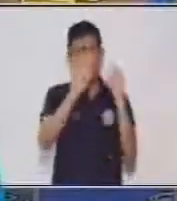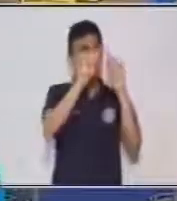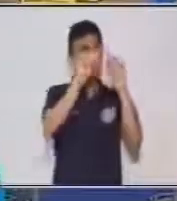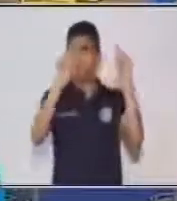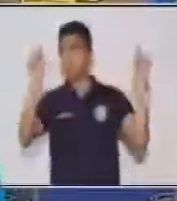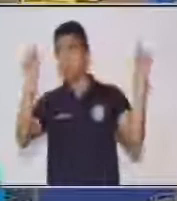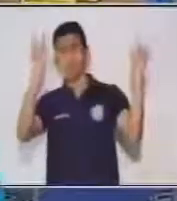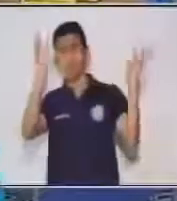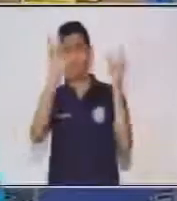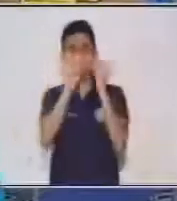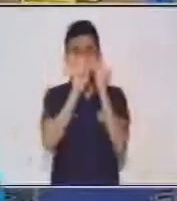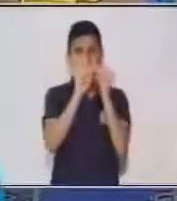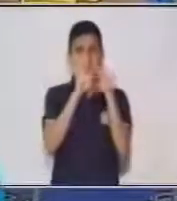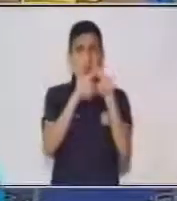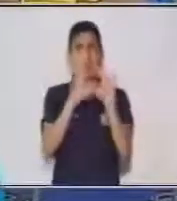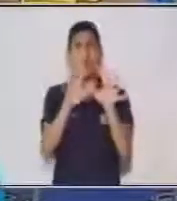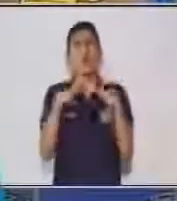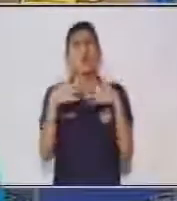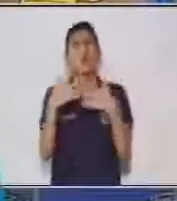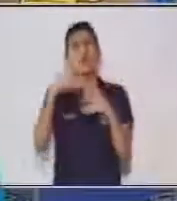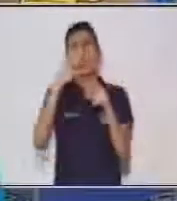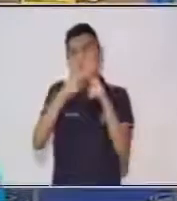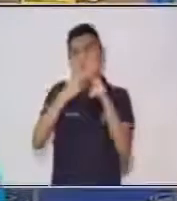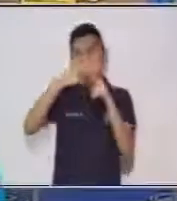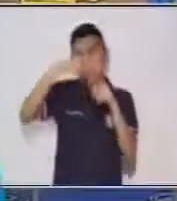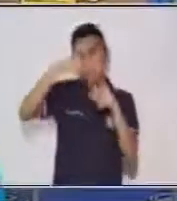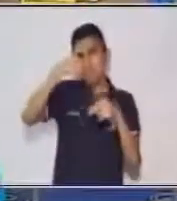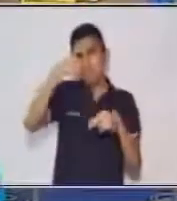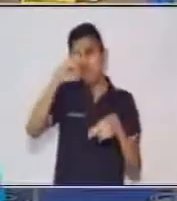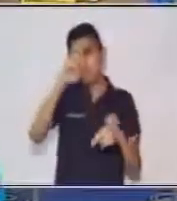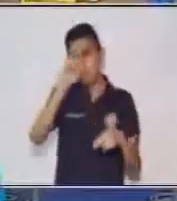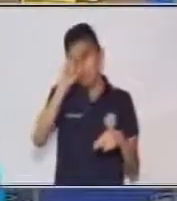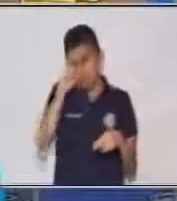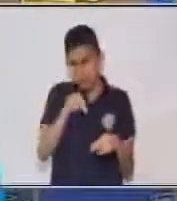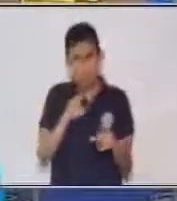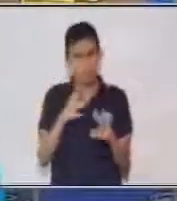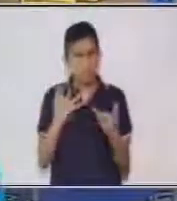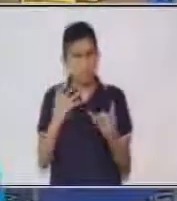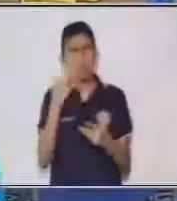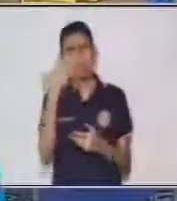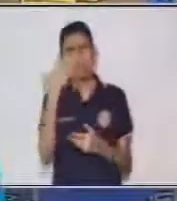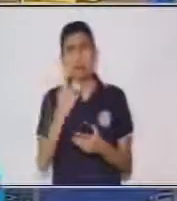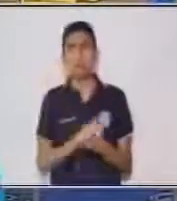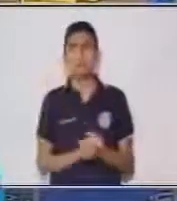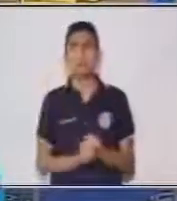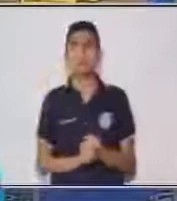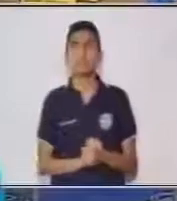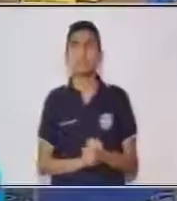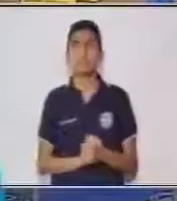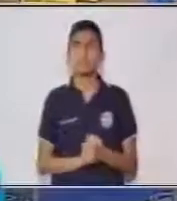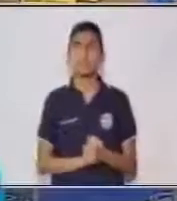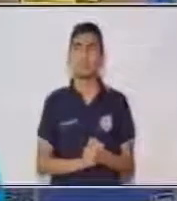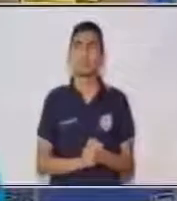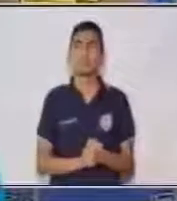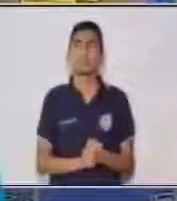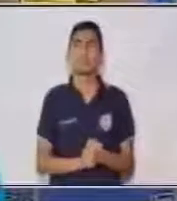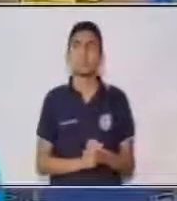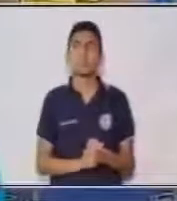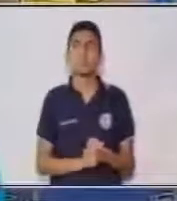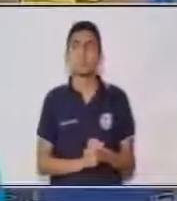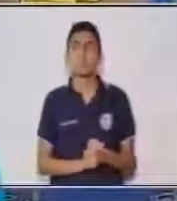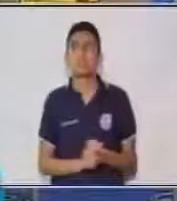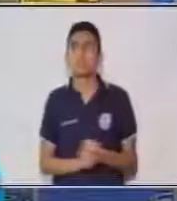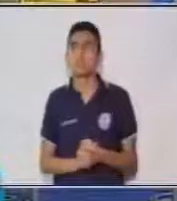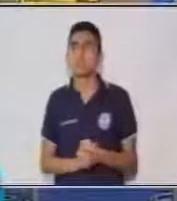nuestra constante? ¿Cuál va a ser nuestro patrón? Tres. Muy bien. Entonces, decimos siete más tres,